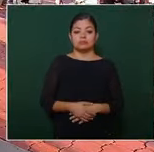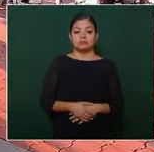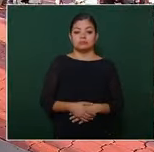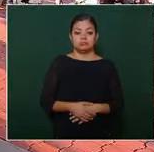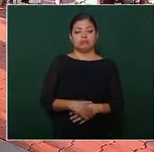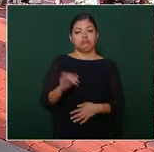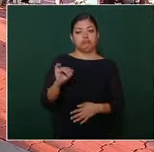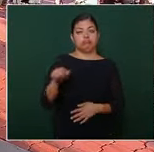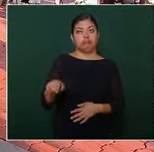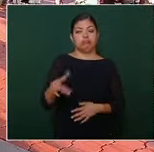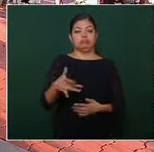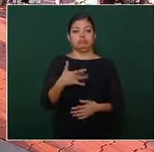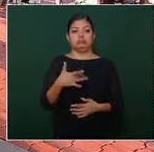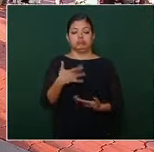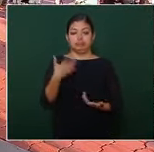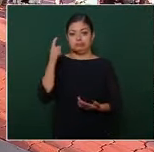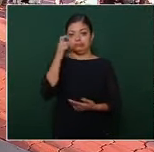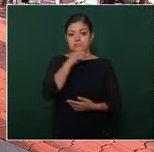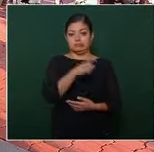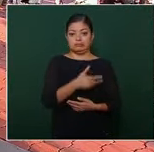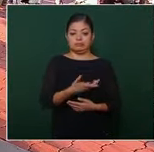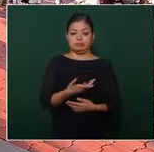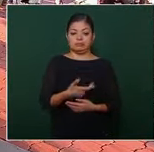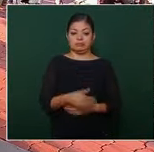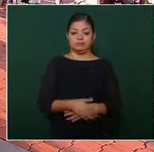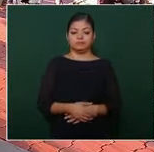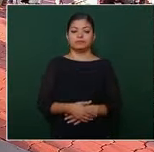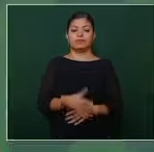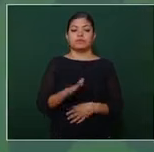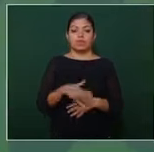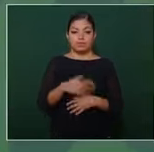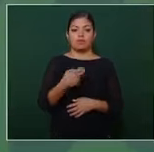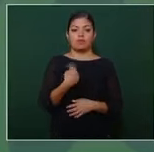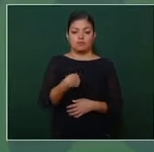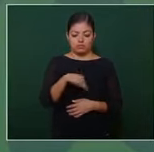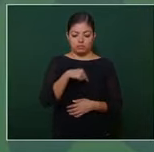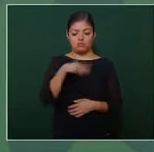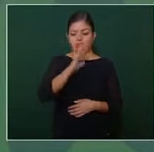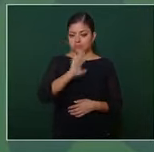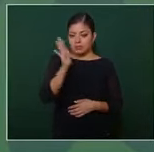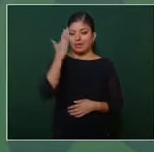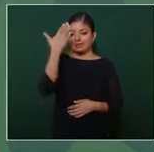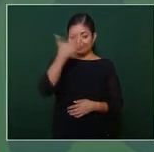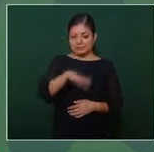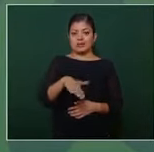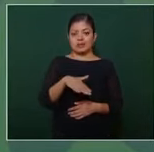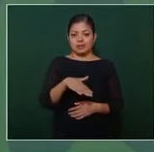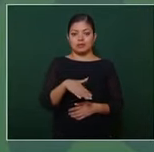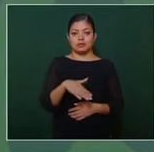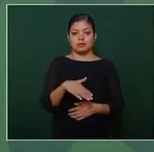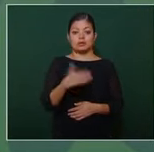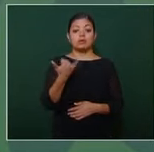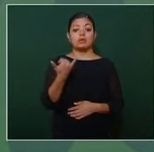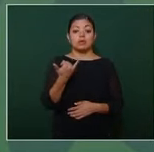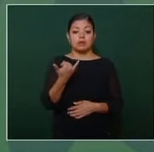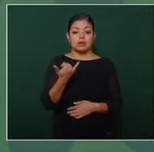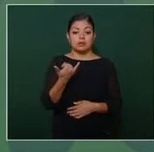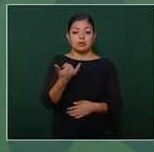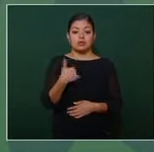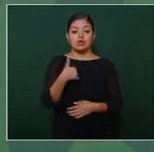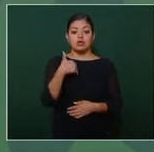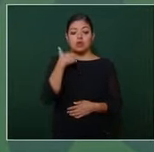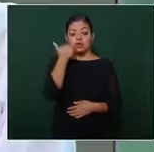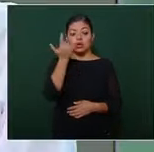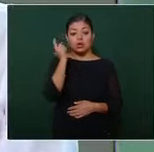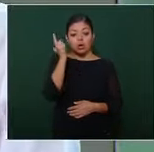afecta bastante afecta más entonces estamos conscientes de esto a propósito deseo